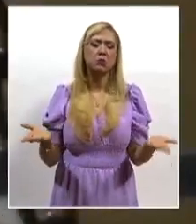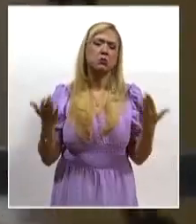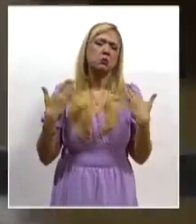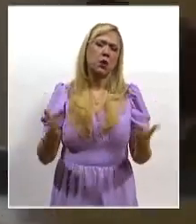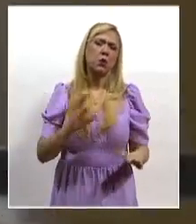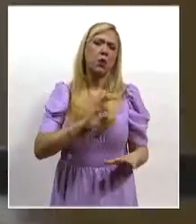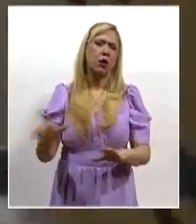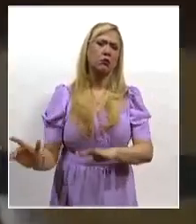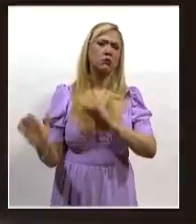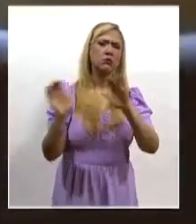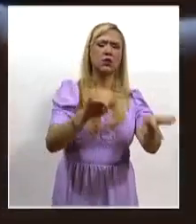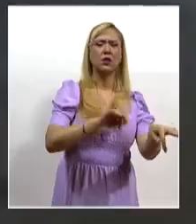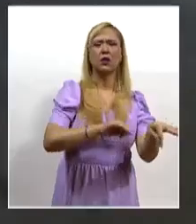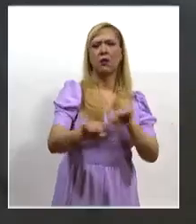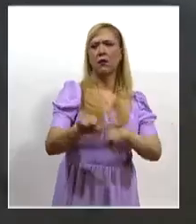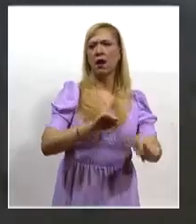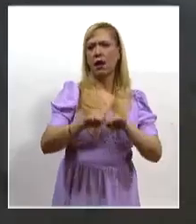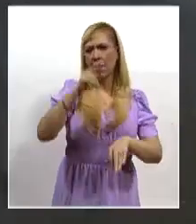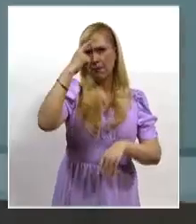por resultar sobreinclusiva.